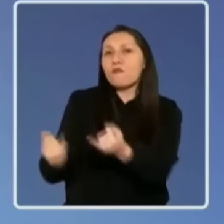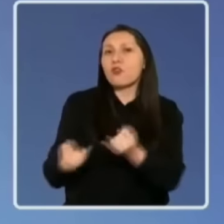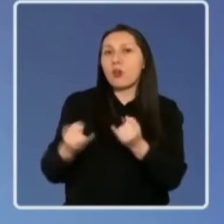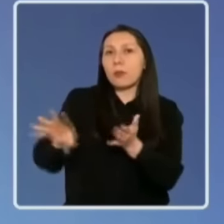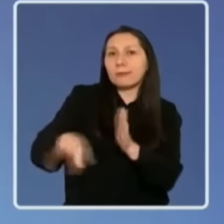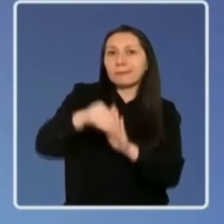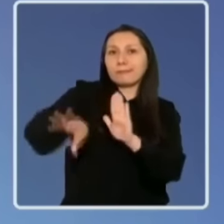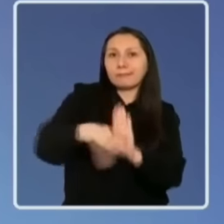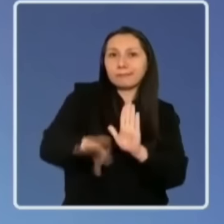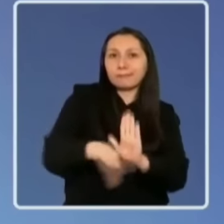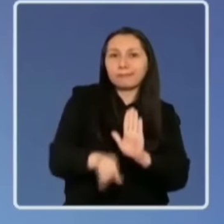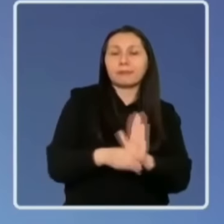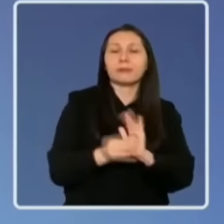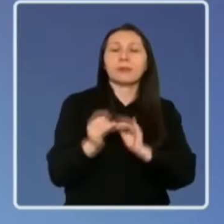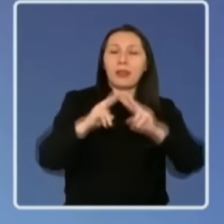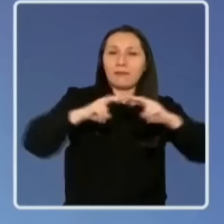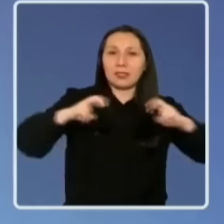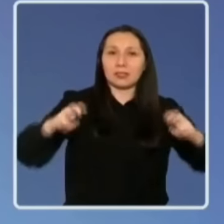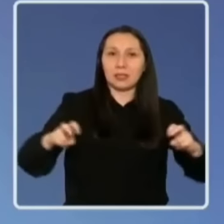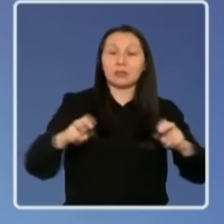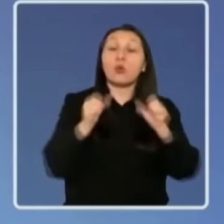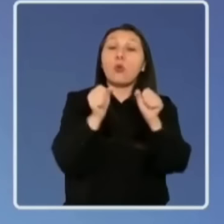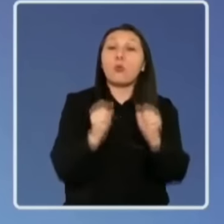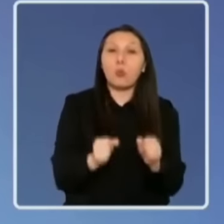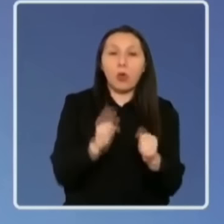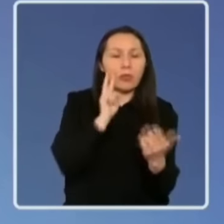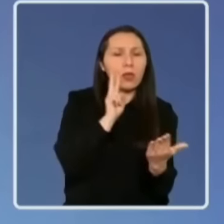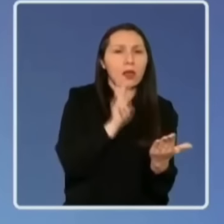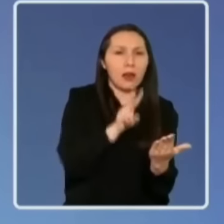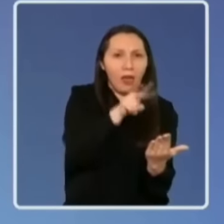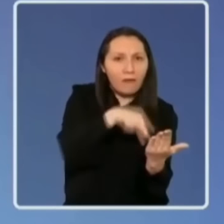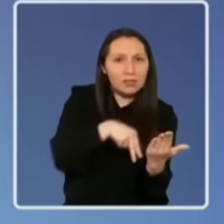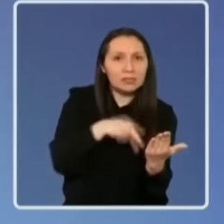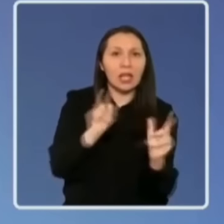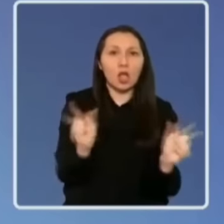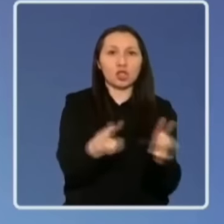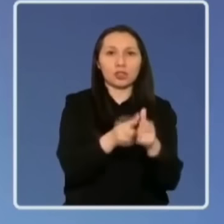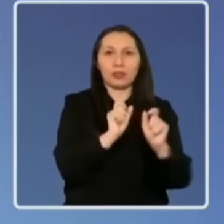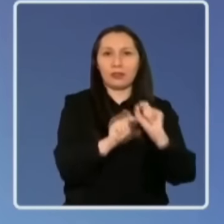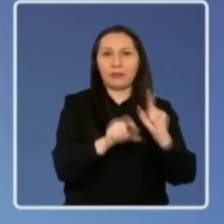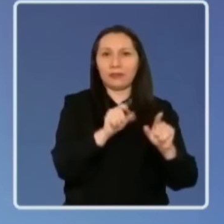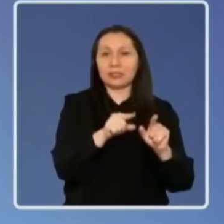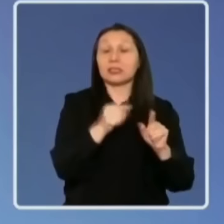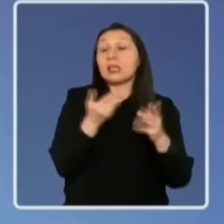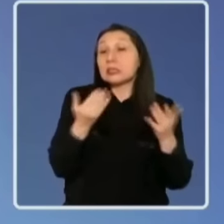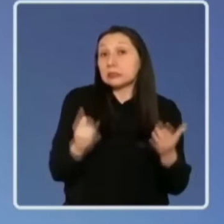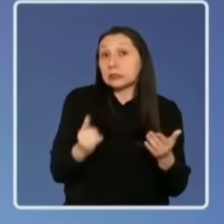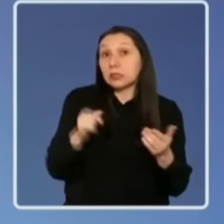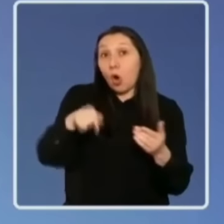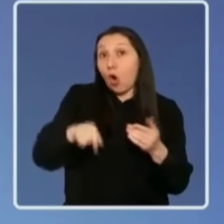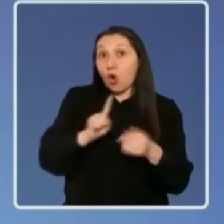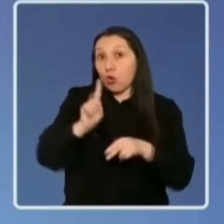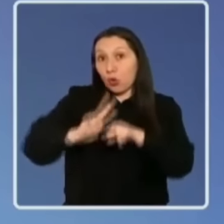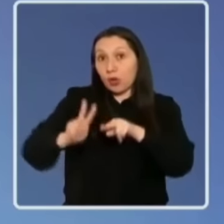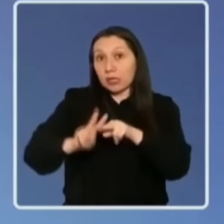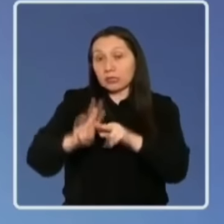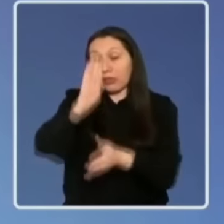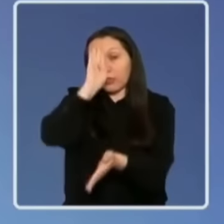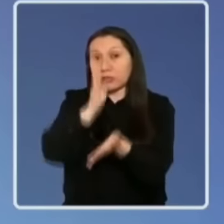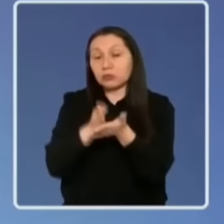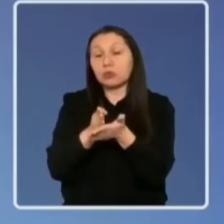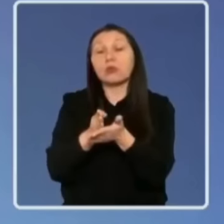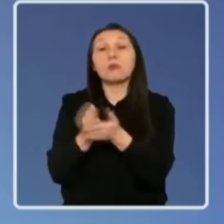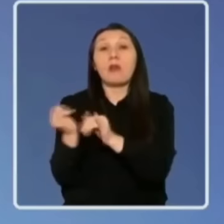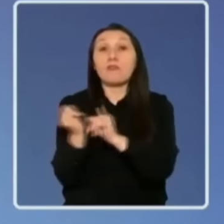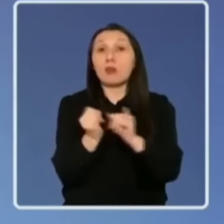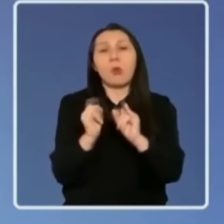agregando a la investigación y al cual pueda tener acceso el Consejo. Lo que quiero decir con esto es que si esa decisión no se ha adoptado hoy día son antecedentes que el